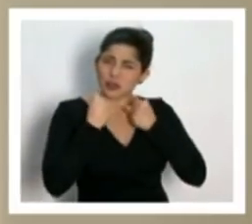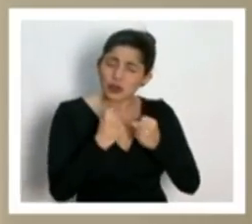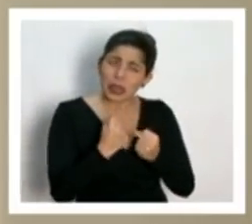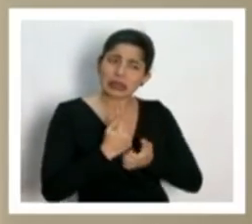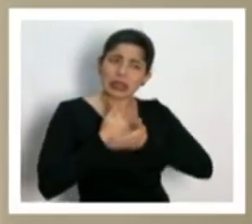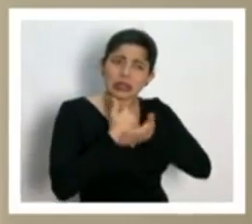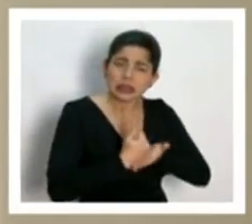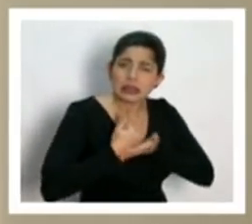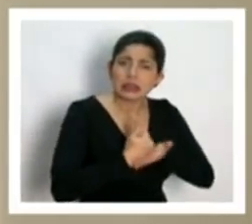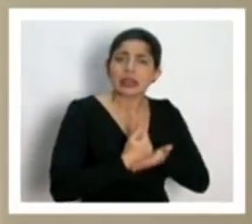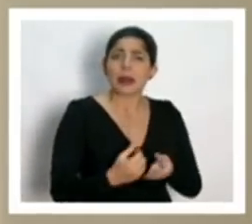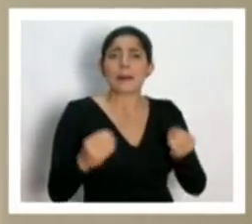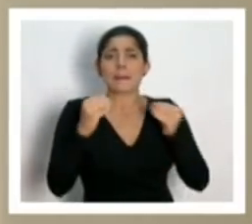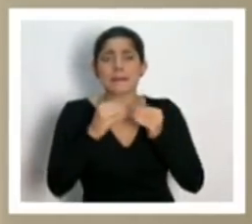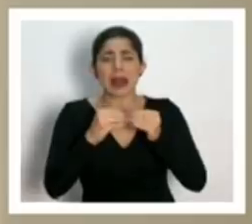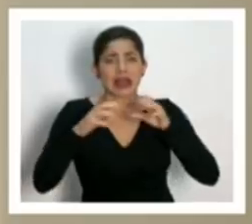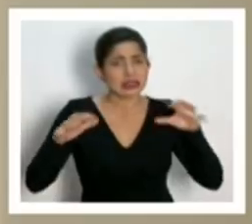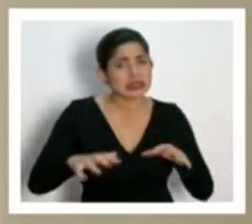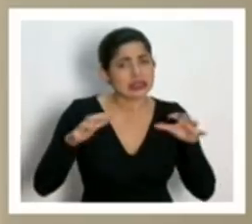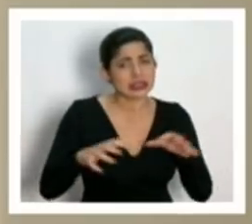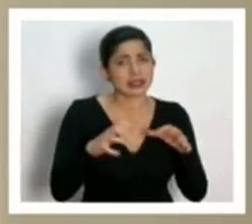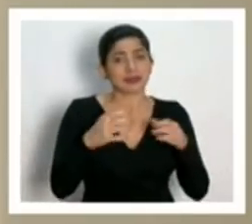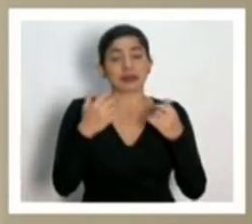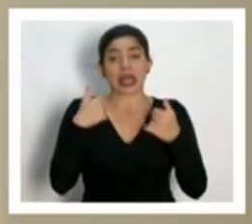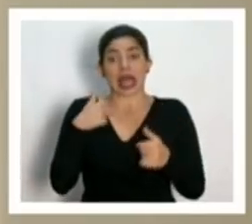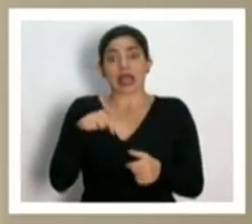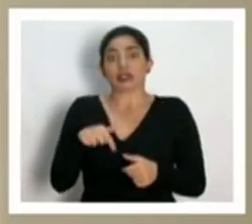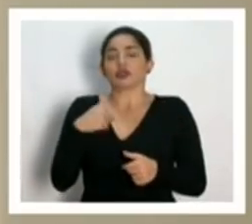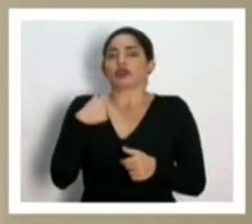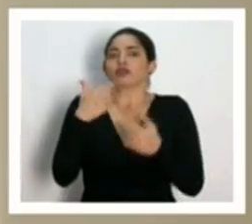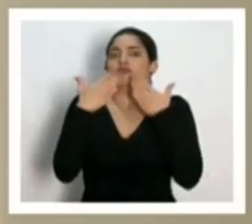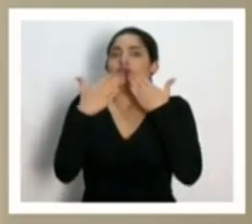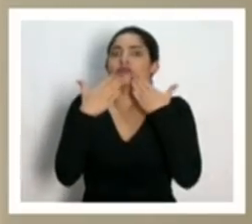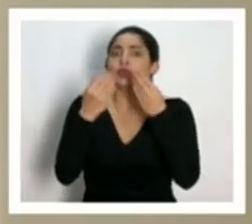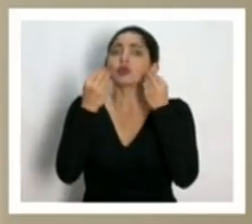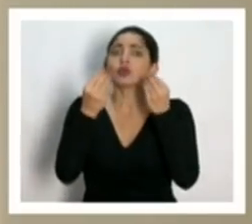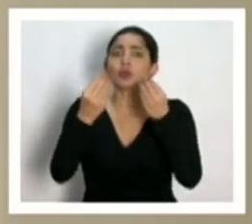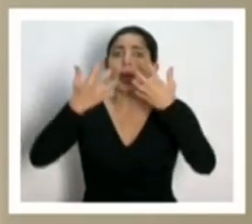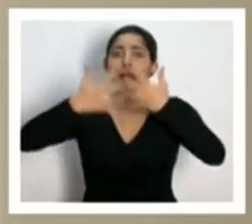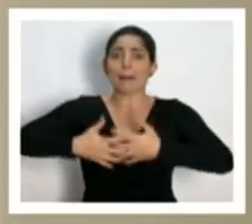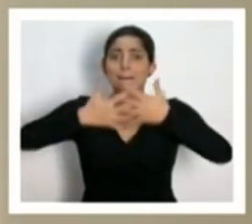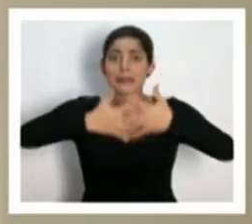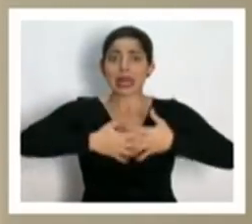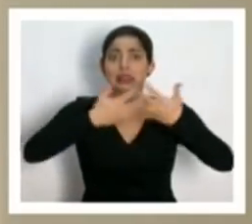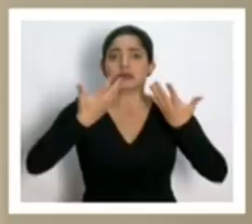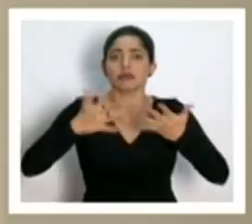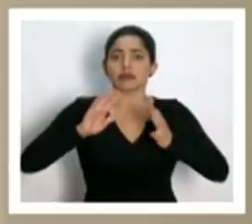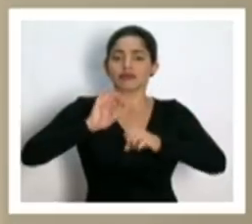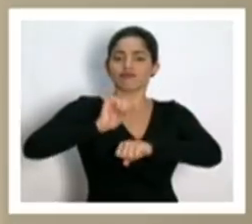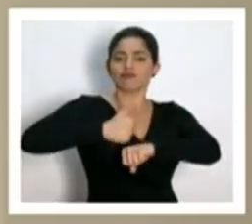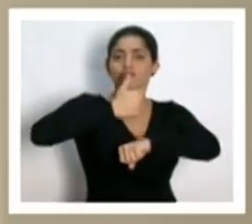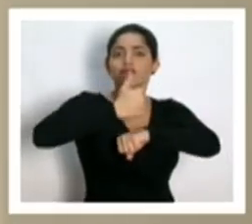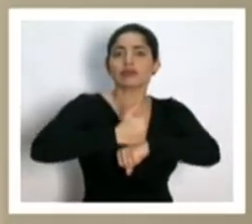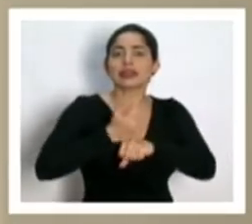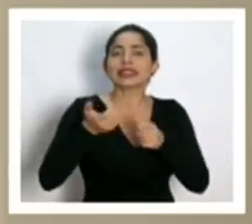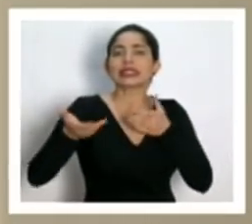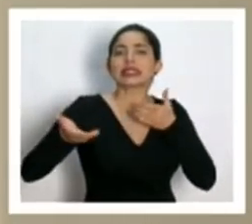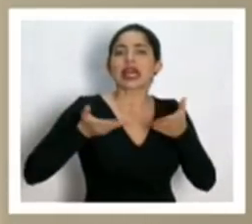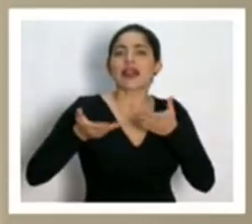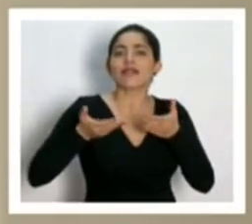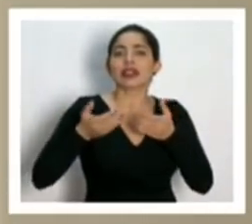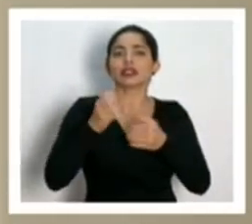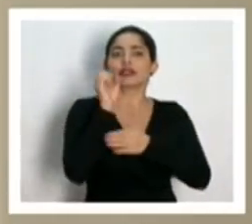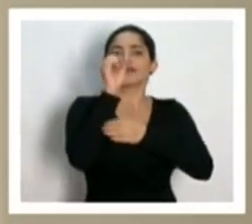con más ganas. Y aquí yo agradezco muchas empresas que ya han puesto a disposición servicios de